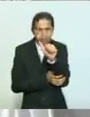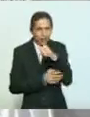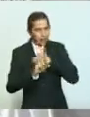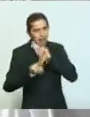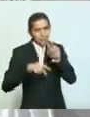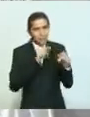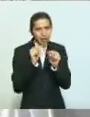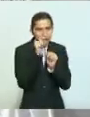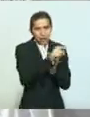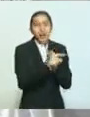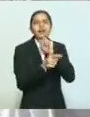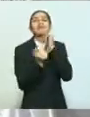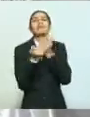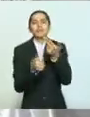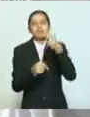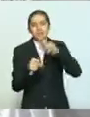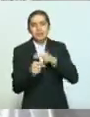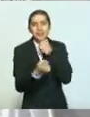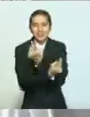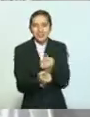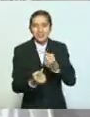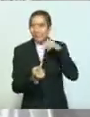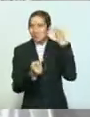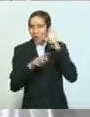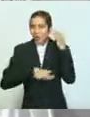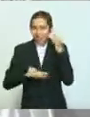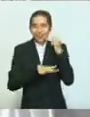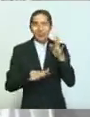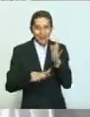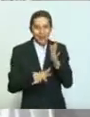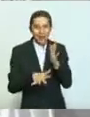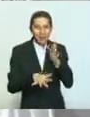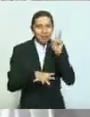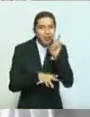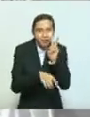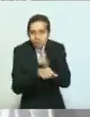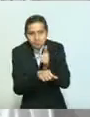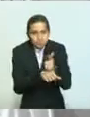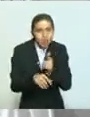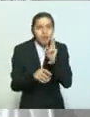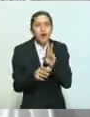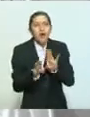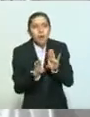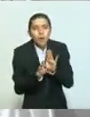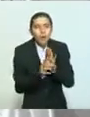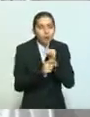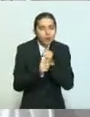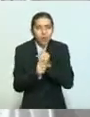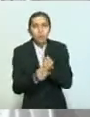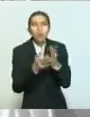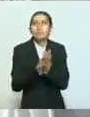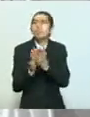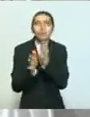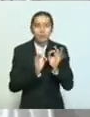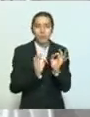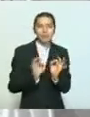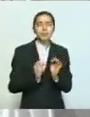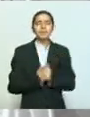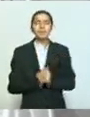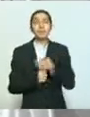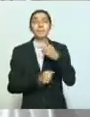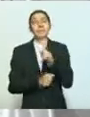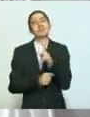y el hospital infantil de Morelia. Sin embargo, la prevención del contagio es muy